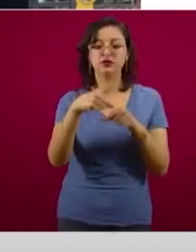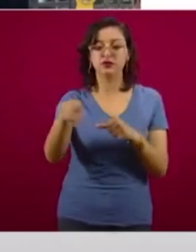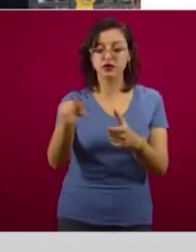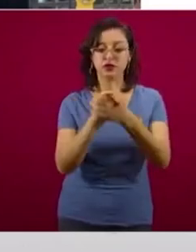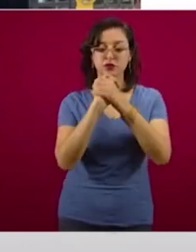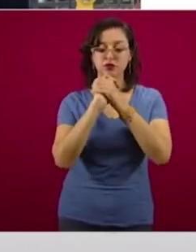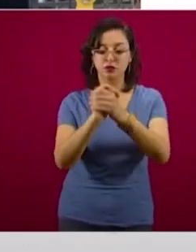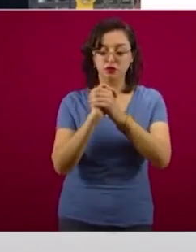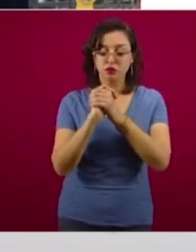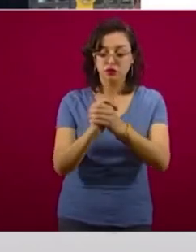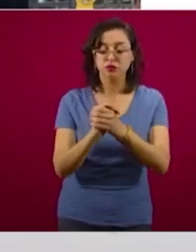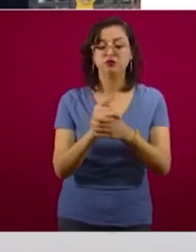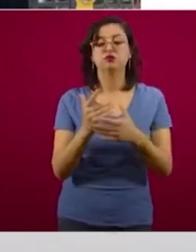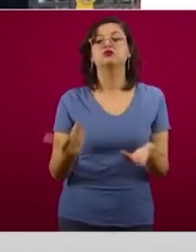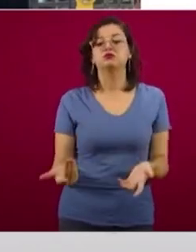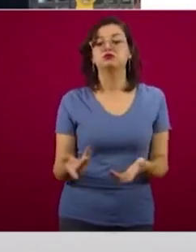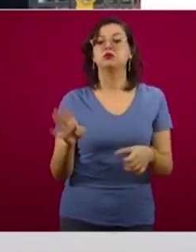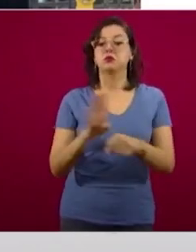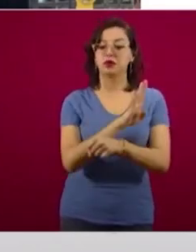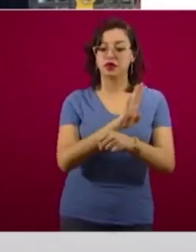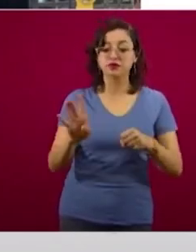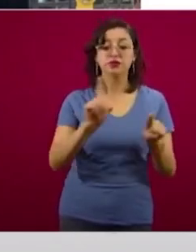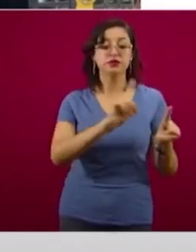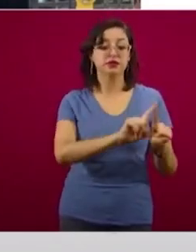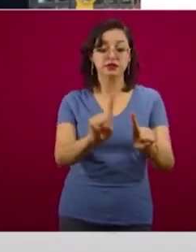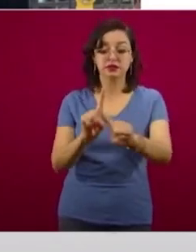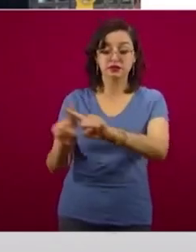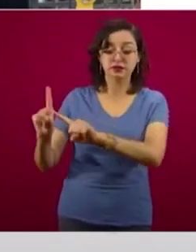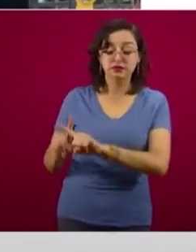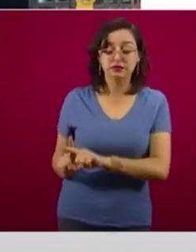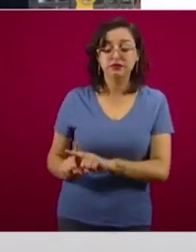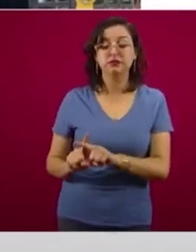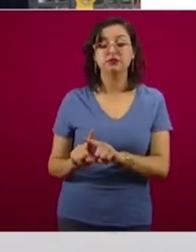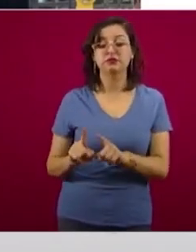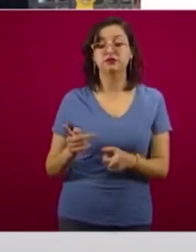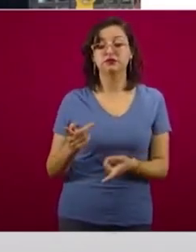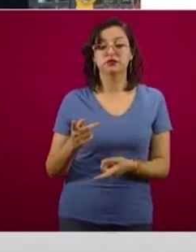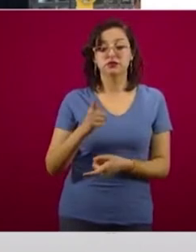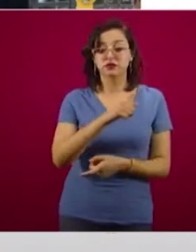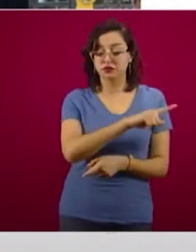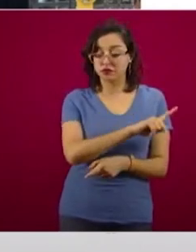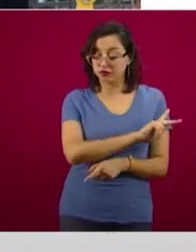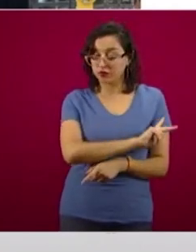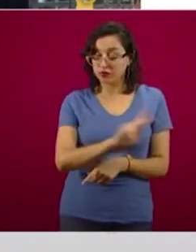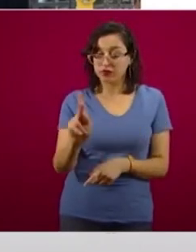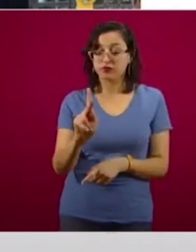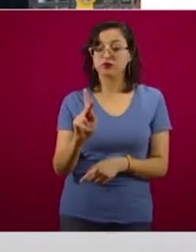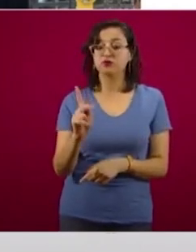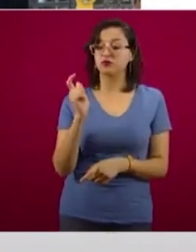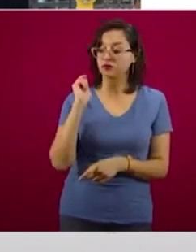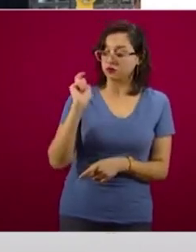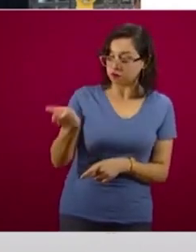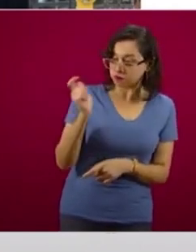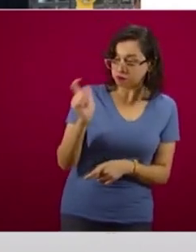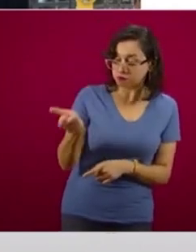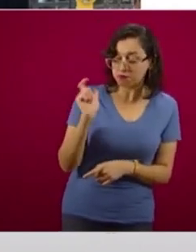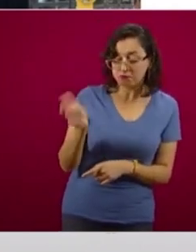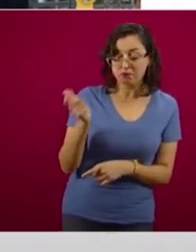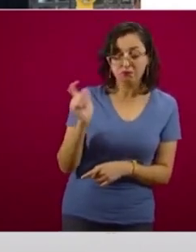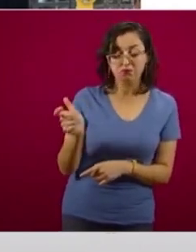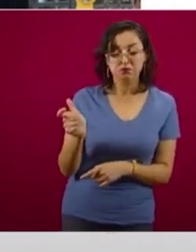Todas aquellas personas beneficiarias que están pagando, que están haciendo reembolsos de manera